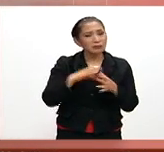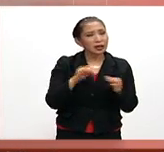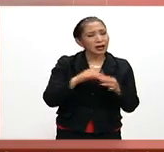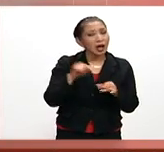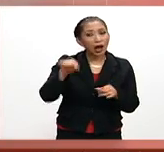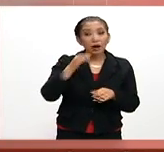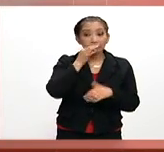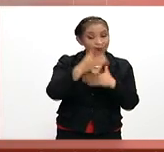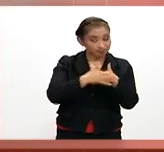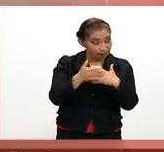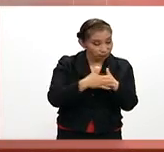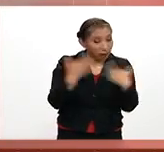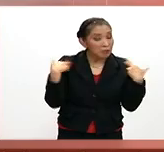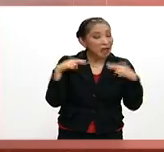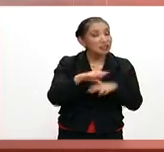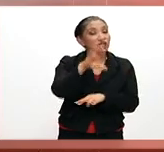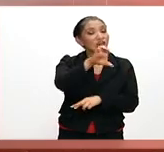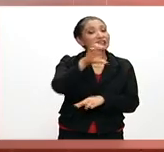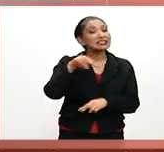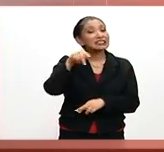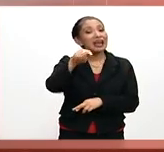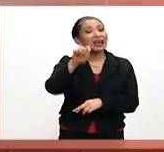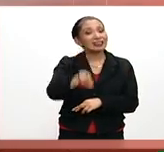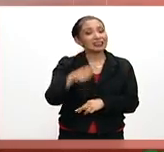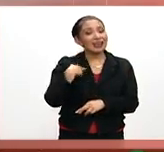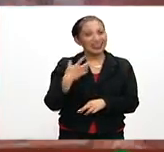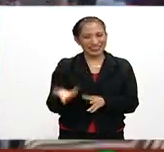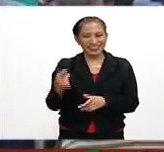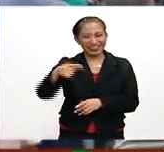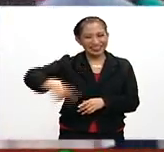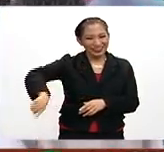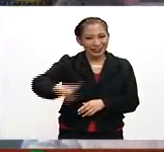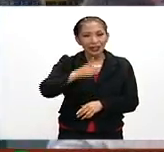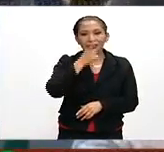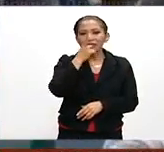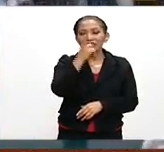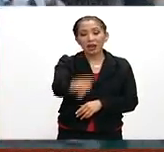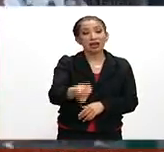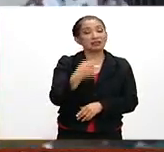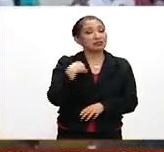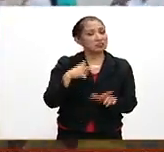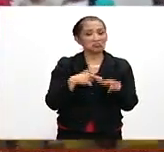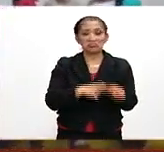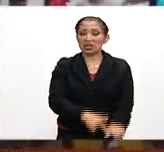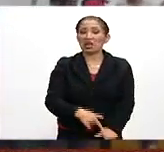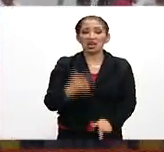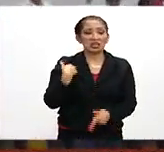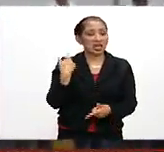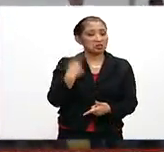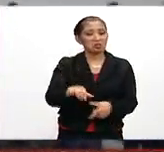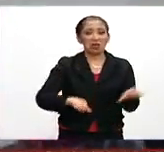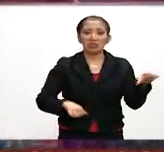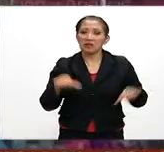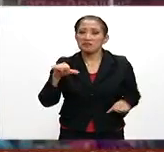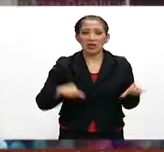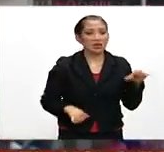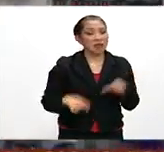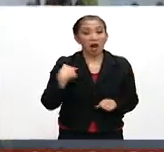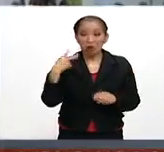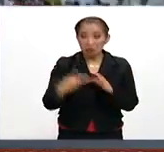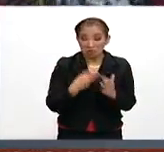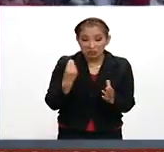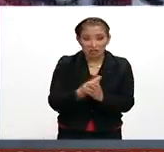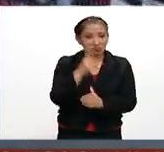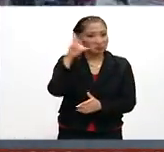amenazas por parte de maestros de la Coneadora Estatal de Trabajadores de la Educación, de que continuará en su plan de acción y no regresarán a clases,